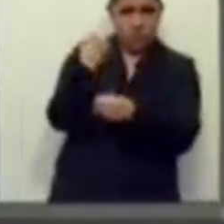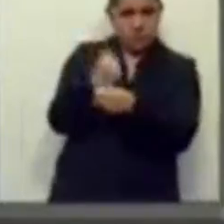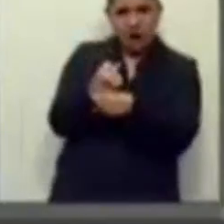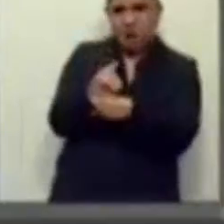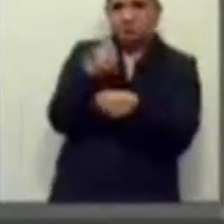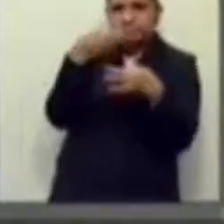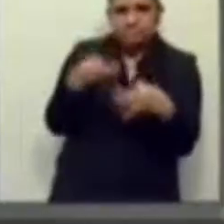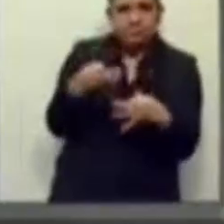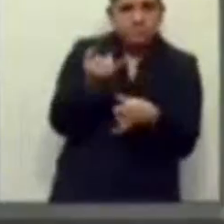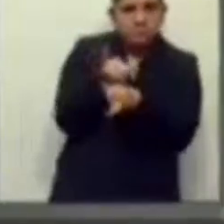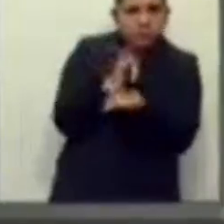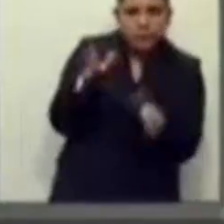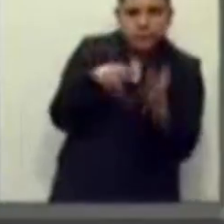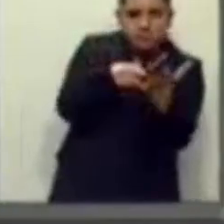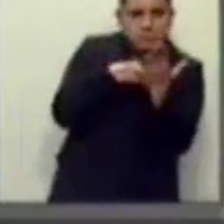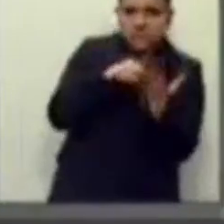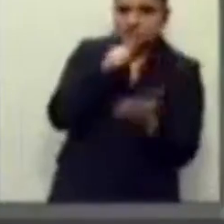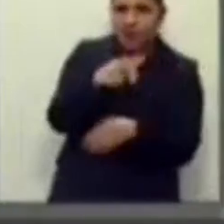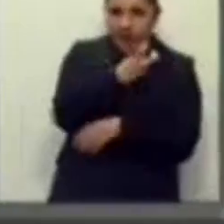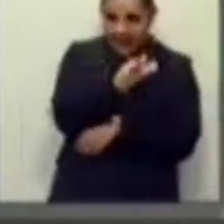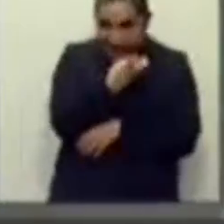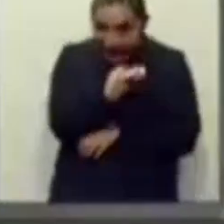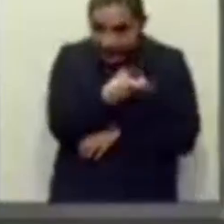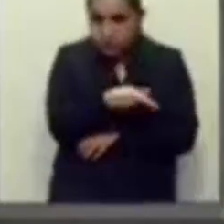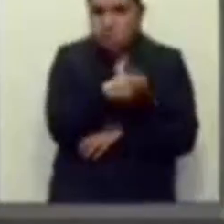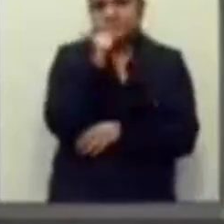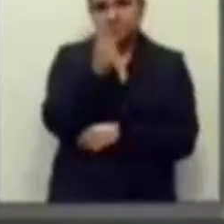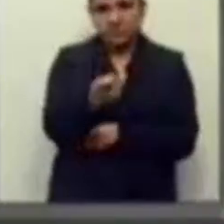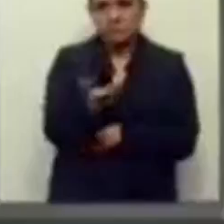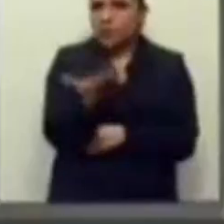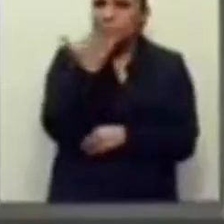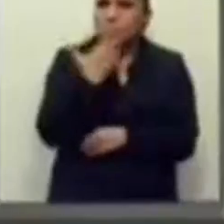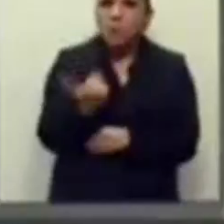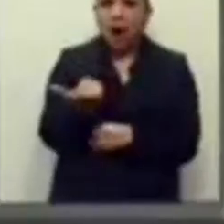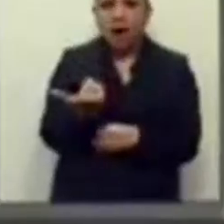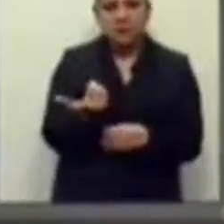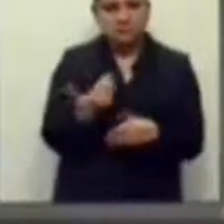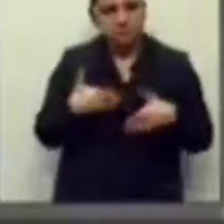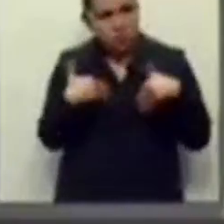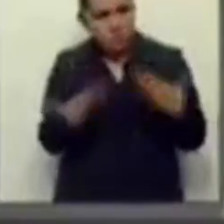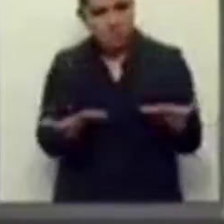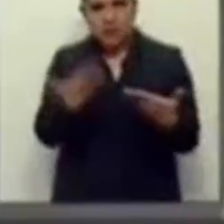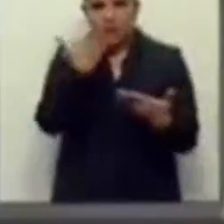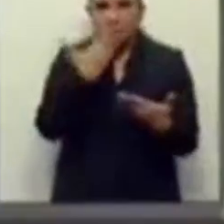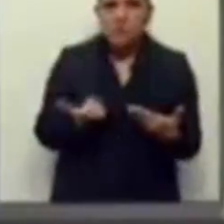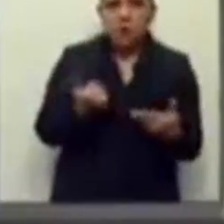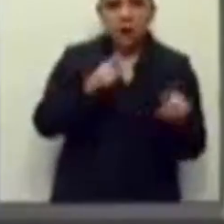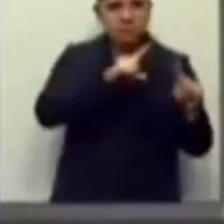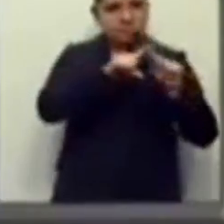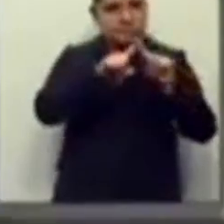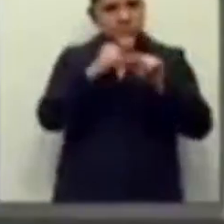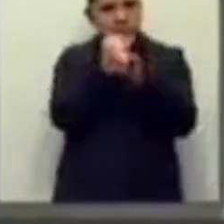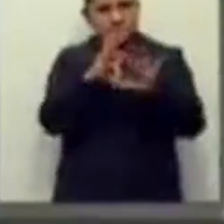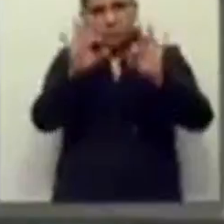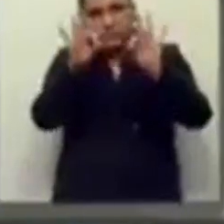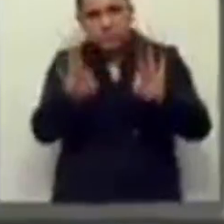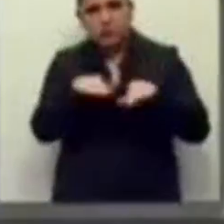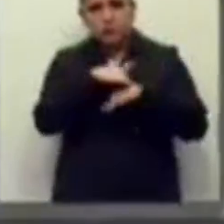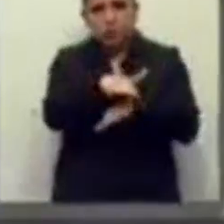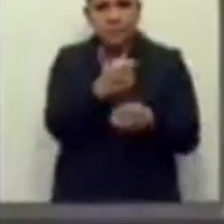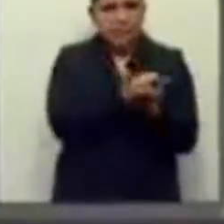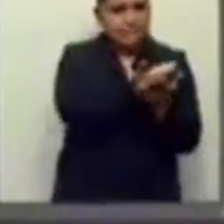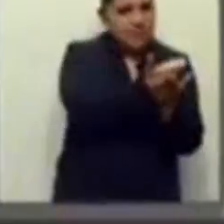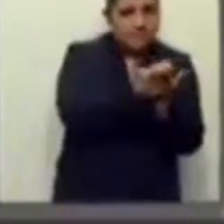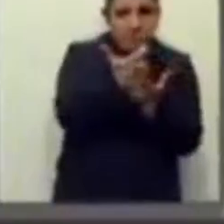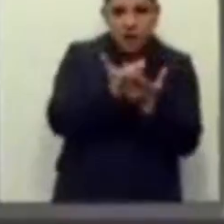del problema de credibilidad de finanzas públicas que tiene este país y que el Congreso no ha